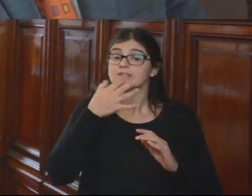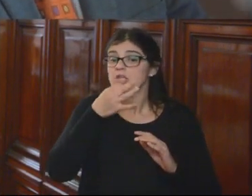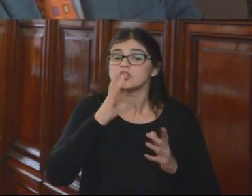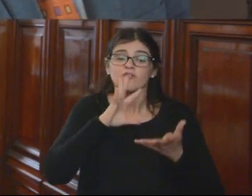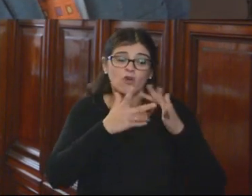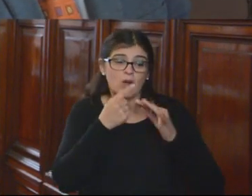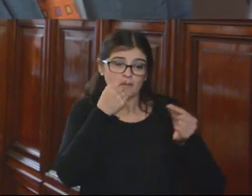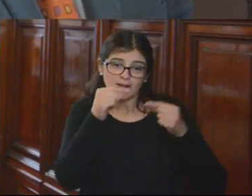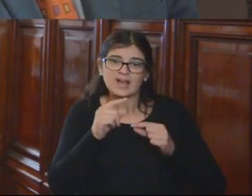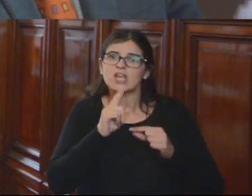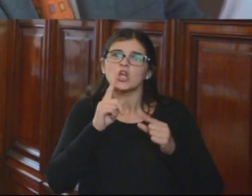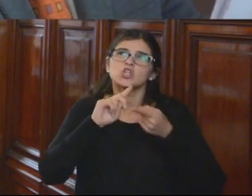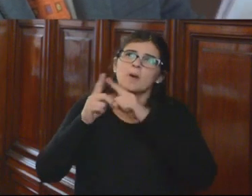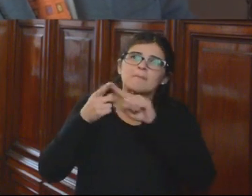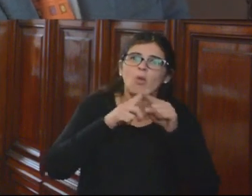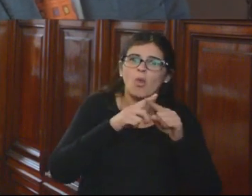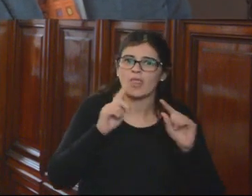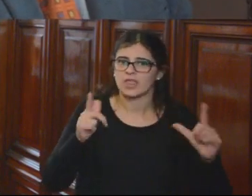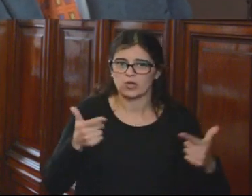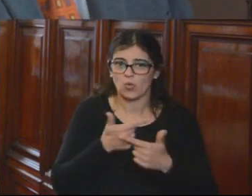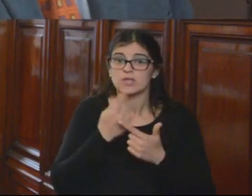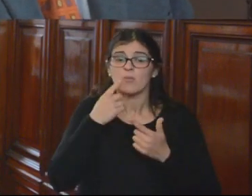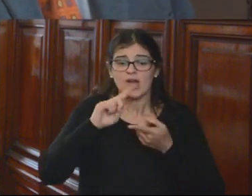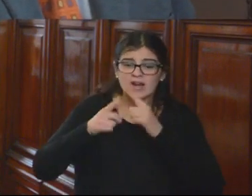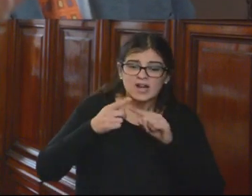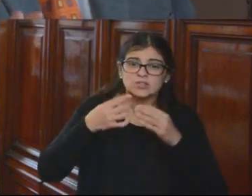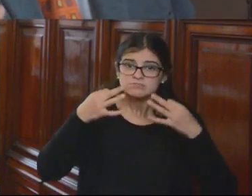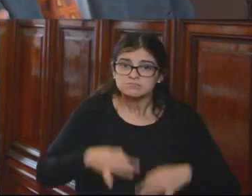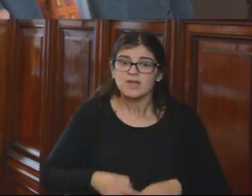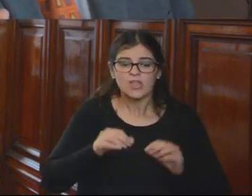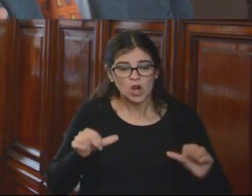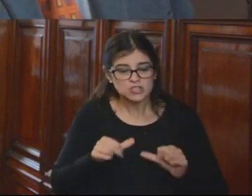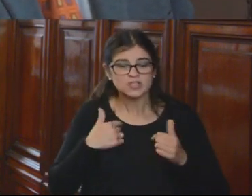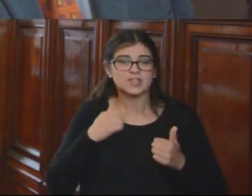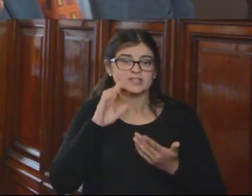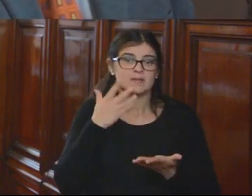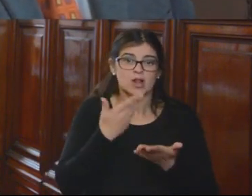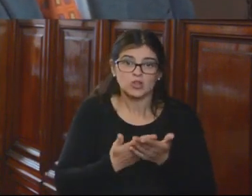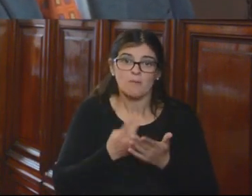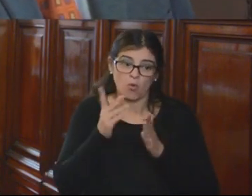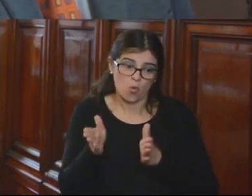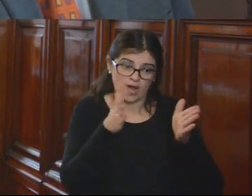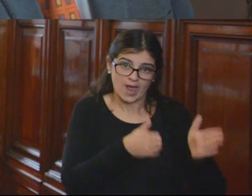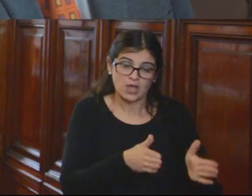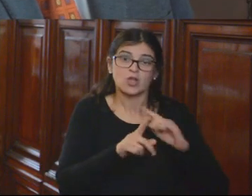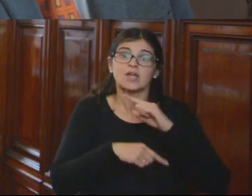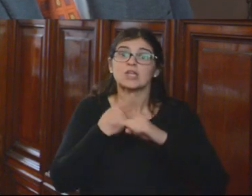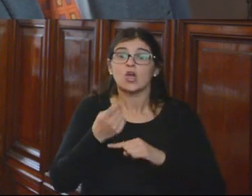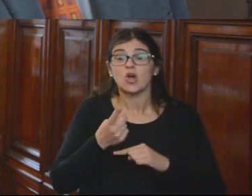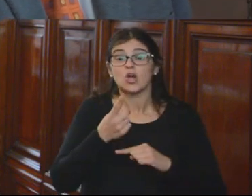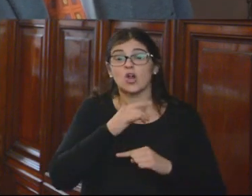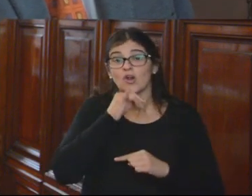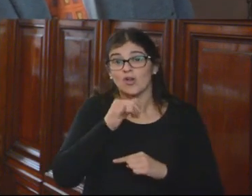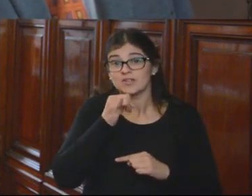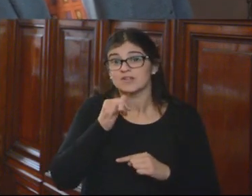criterios que no son vinculantes, porque no están relacionados a los hechos de la acción que se formuló, por un lado. Pero lo anecdótico de la